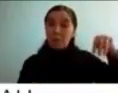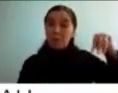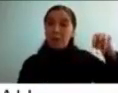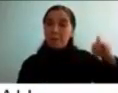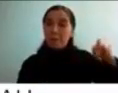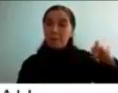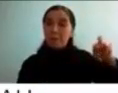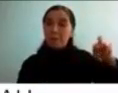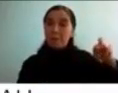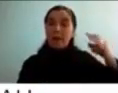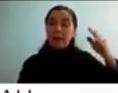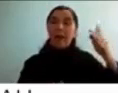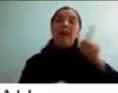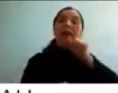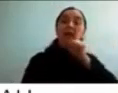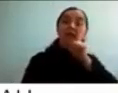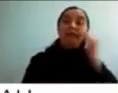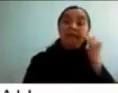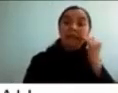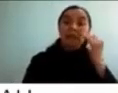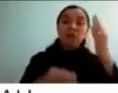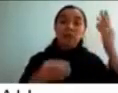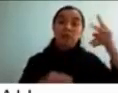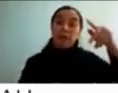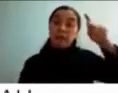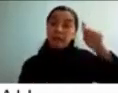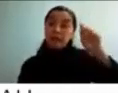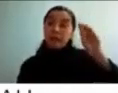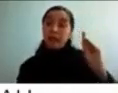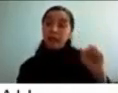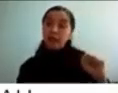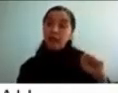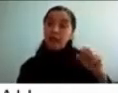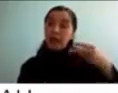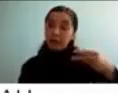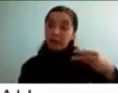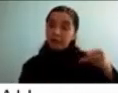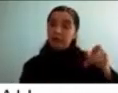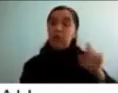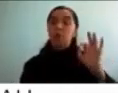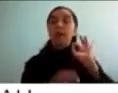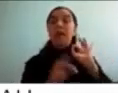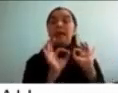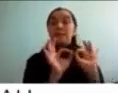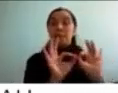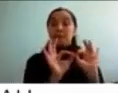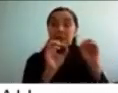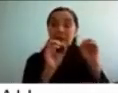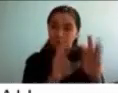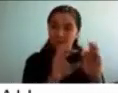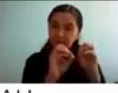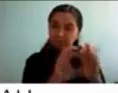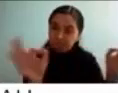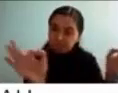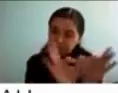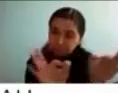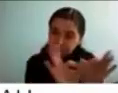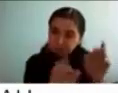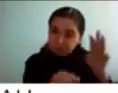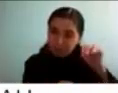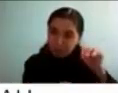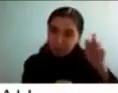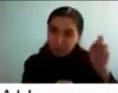tras recibir asesoramiento y entrenamiento por parte de un terapeuta especialista tendríamos por una parte los programas multicomponente